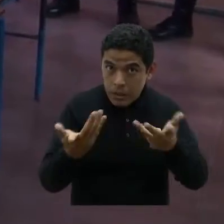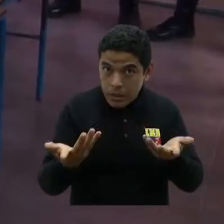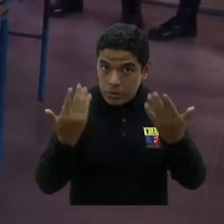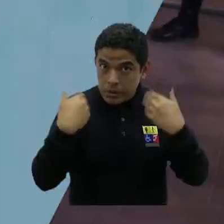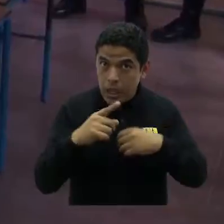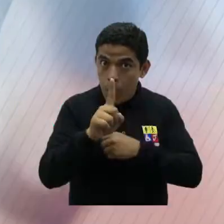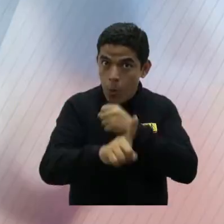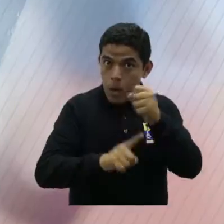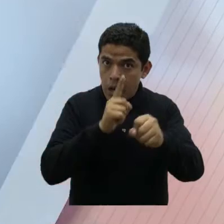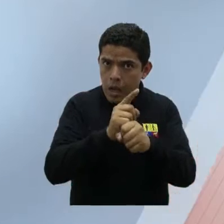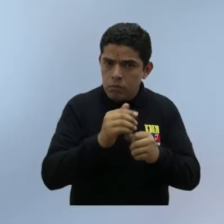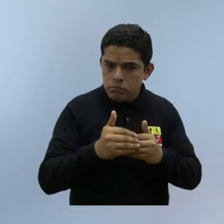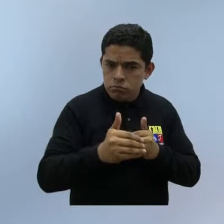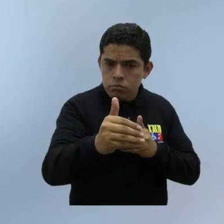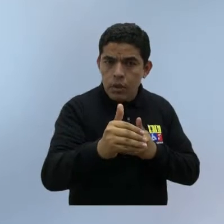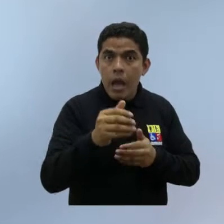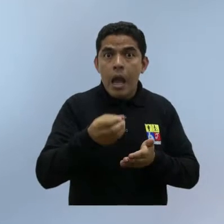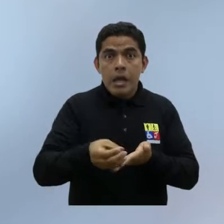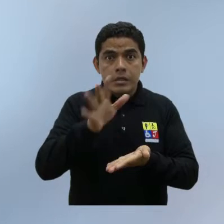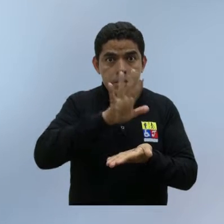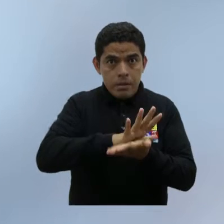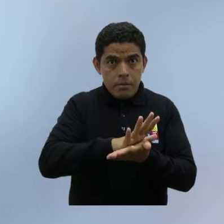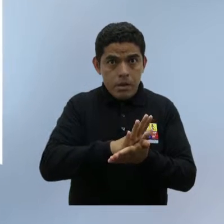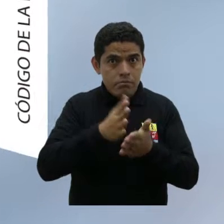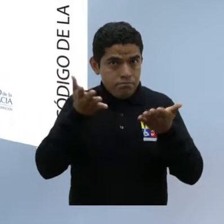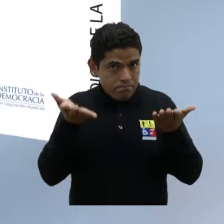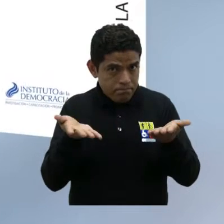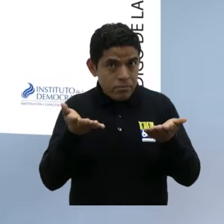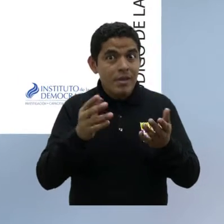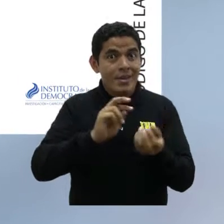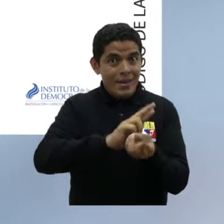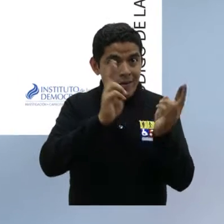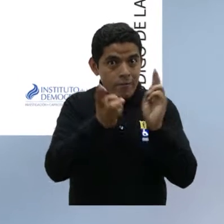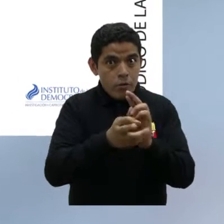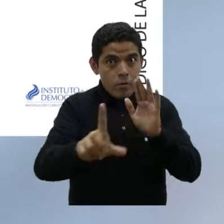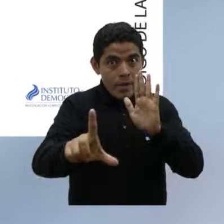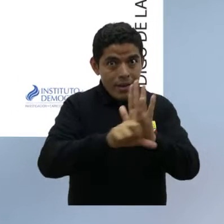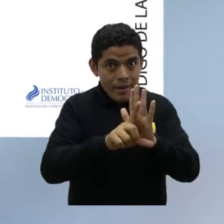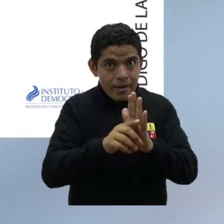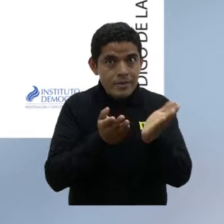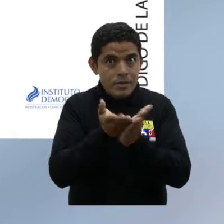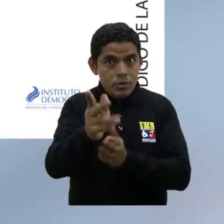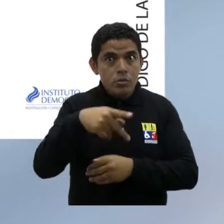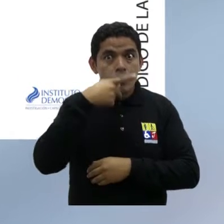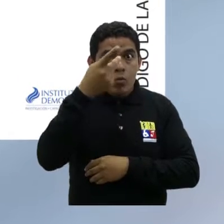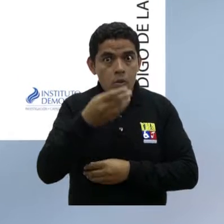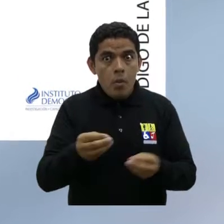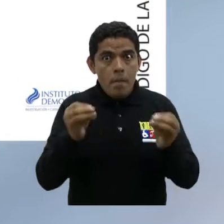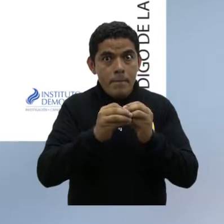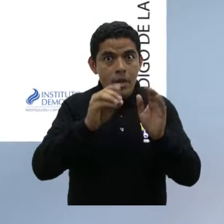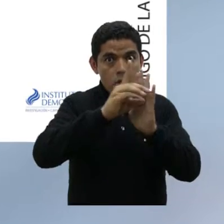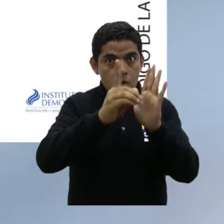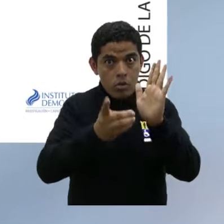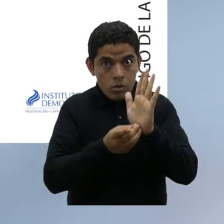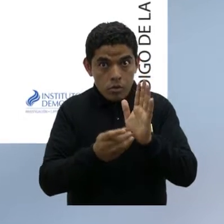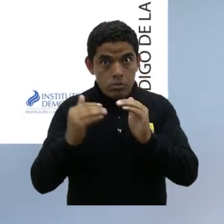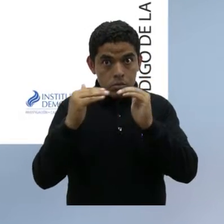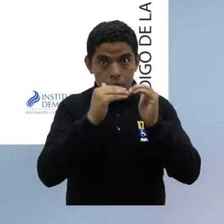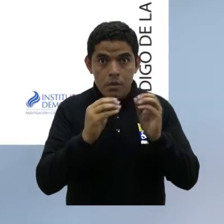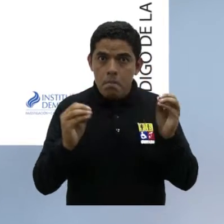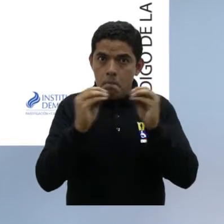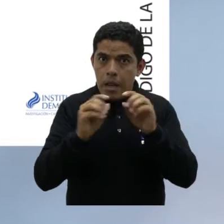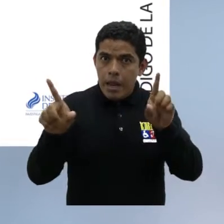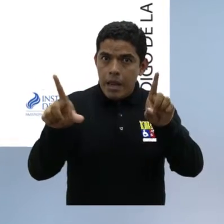presente consulta popular, la Asamblea Nacional reformará la Ley Orgánica de Servicios Públicos, el Código de la Democracia y las demás leyes que sean